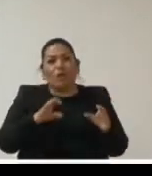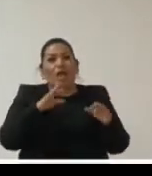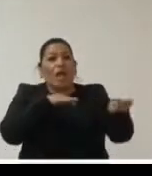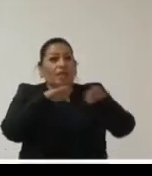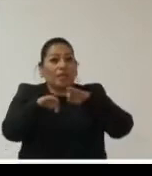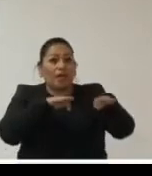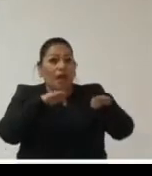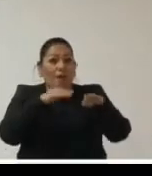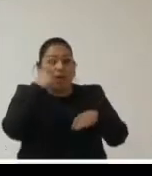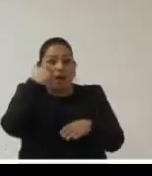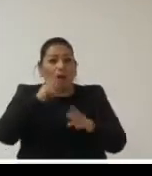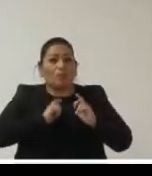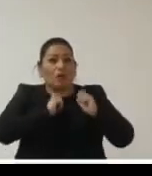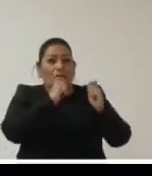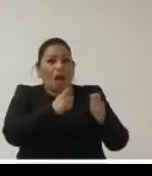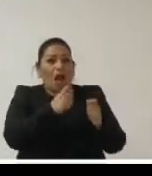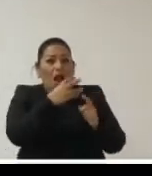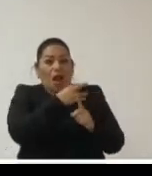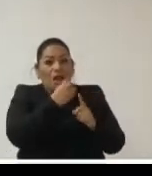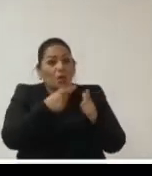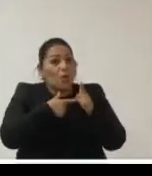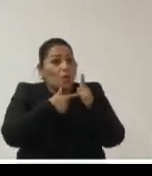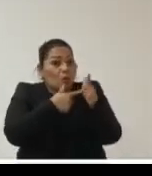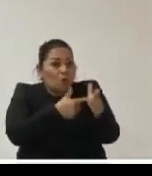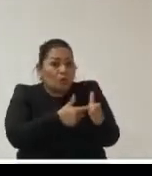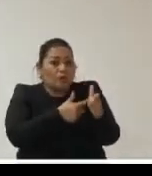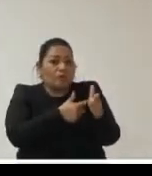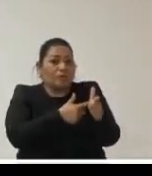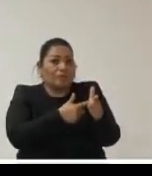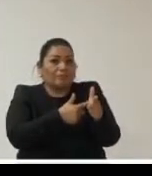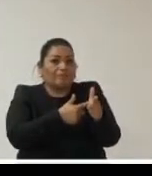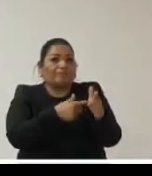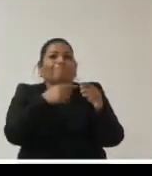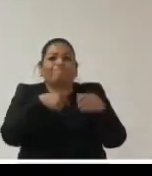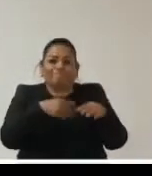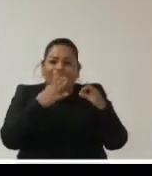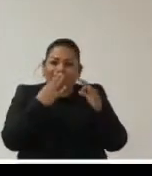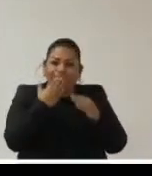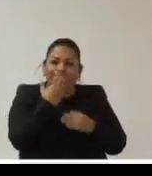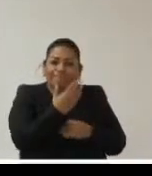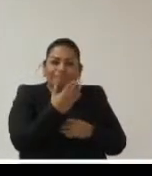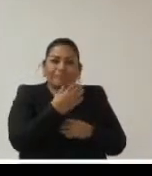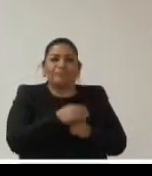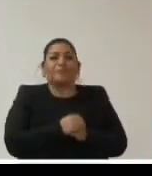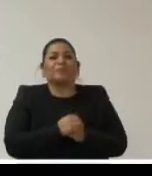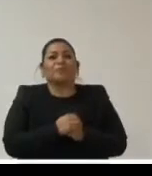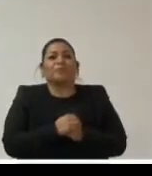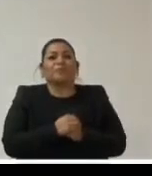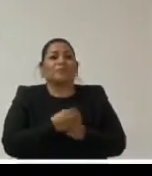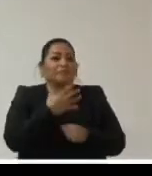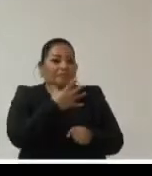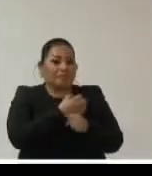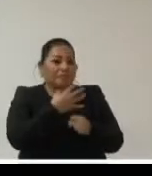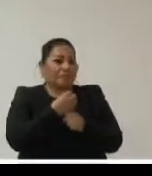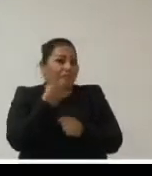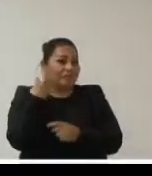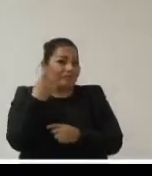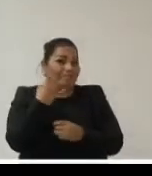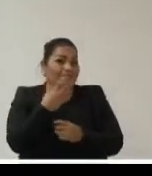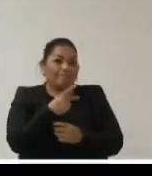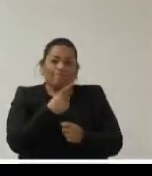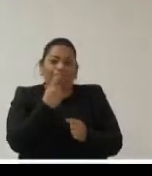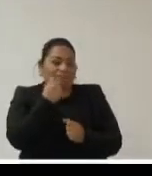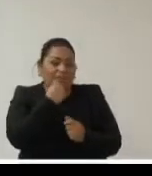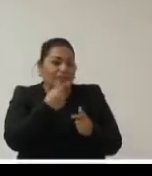que se ha hecho para la organización y continuidad de esta magnífica iniciativa ya que a pesar de las circunstancias que